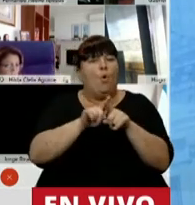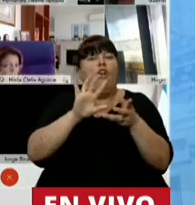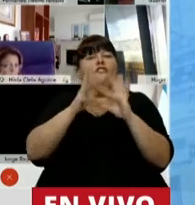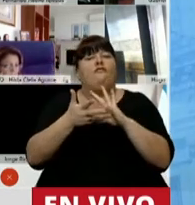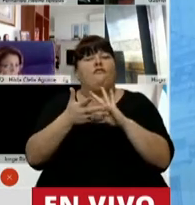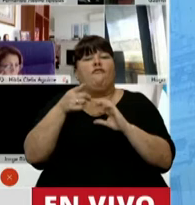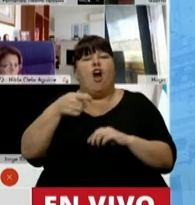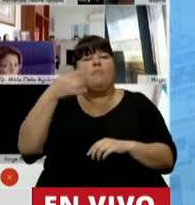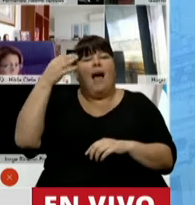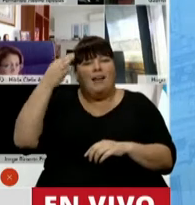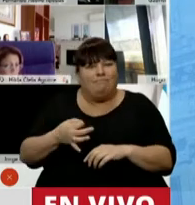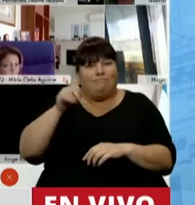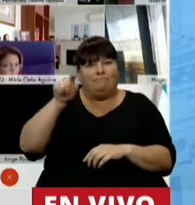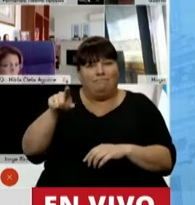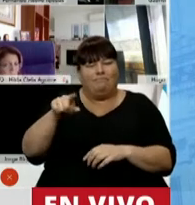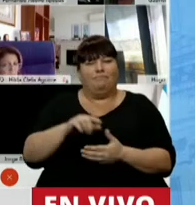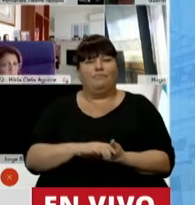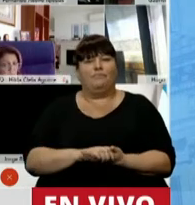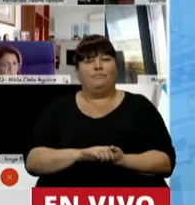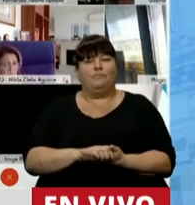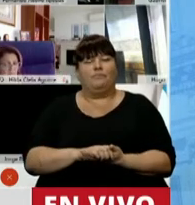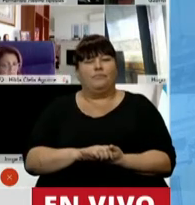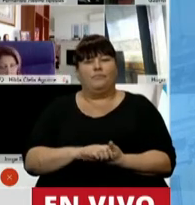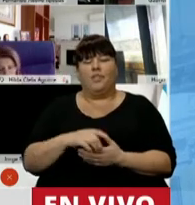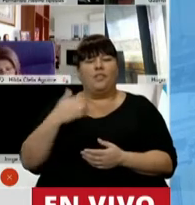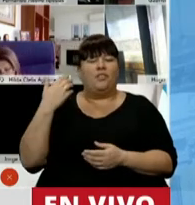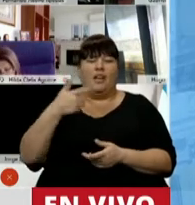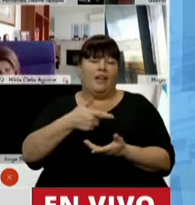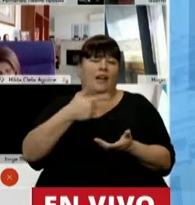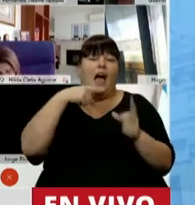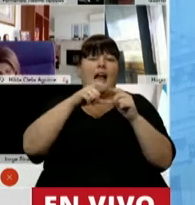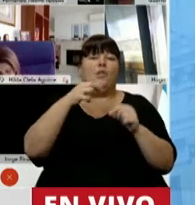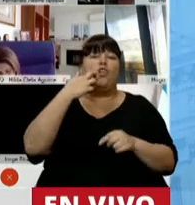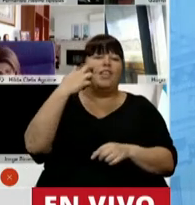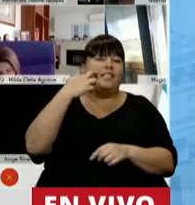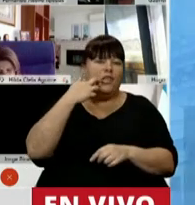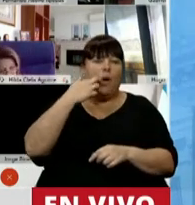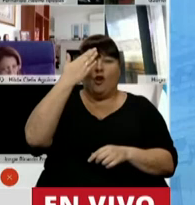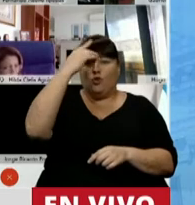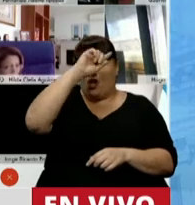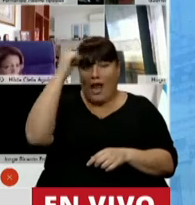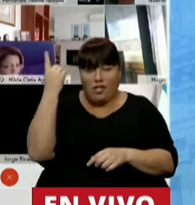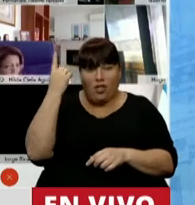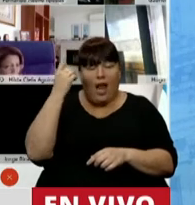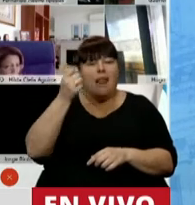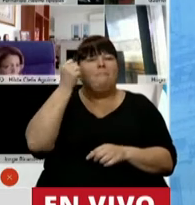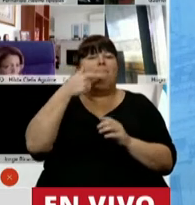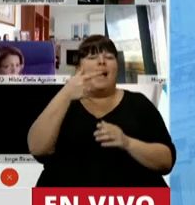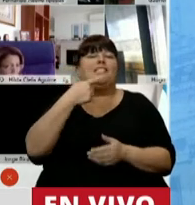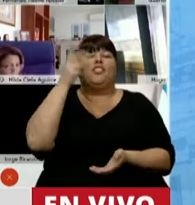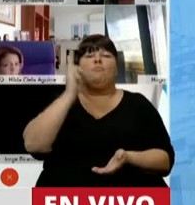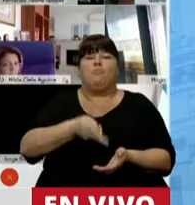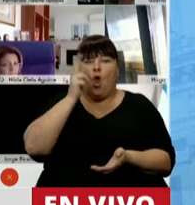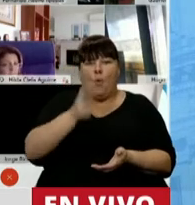modo de aplicación específica del que con sentido amplio resulta el artículo 19 de la Constitución, enfatizado por la